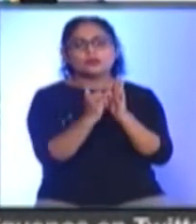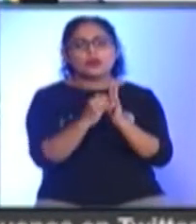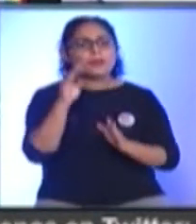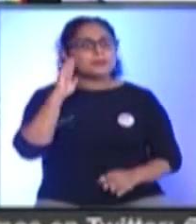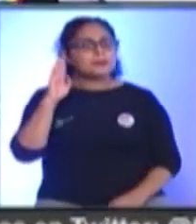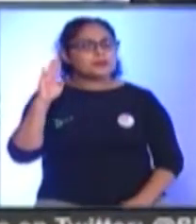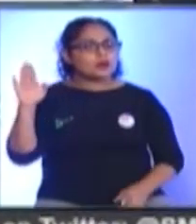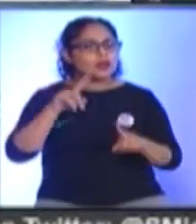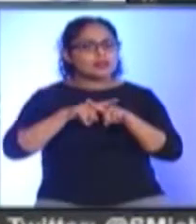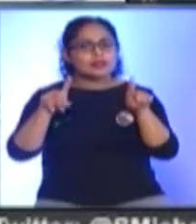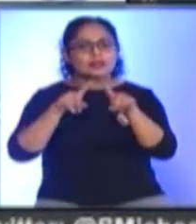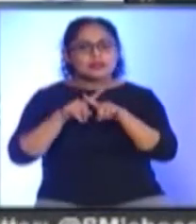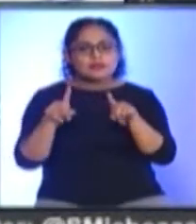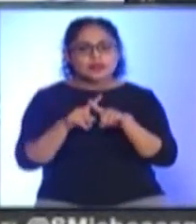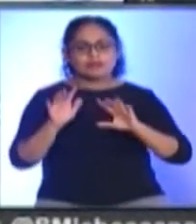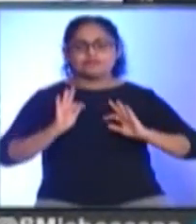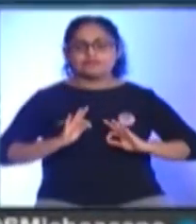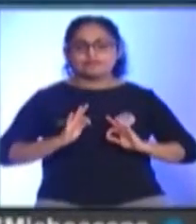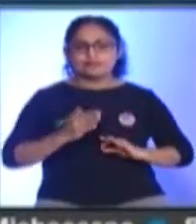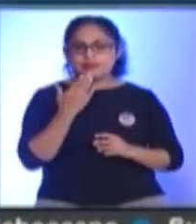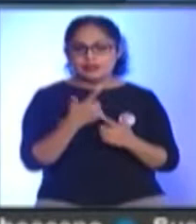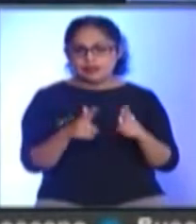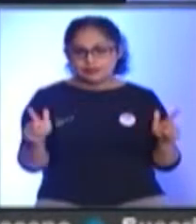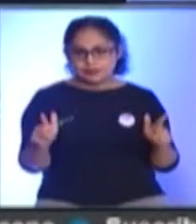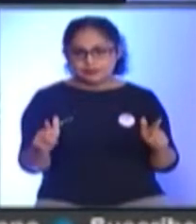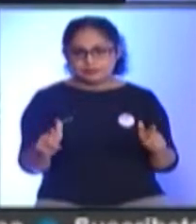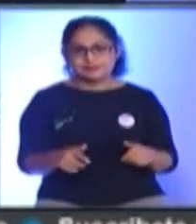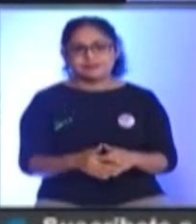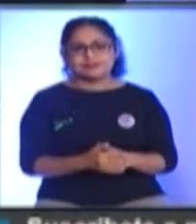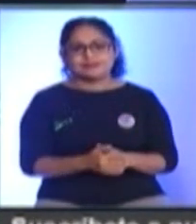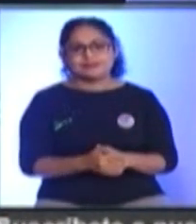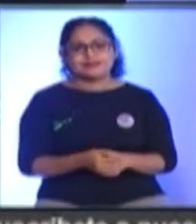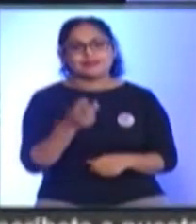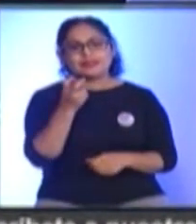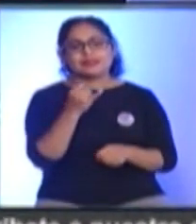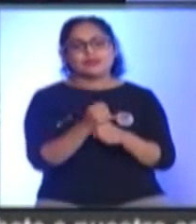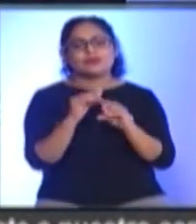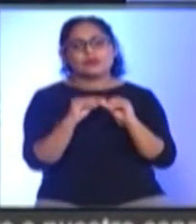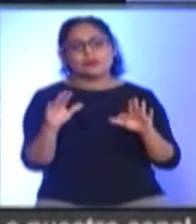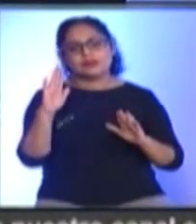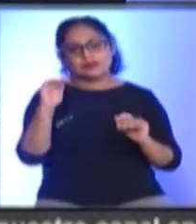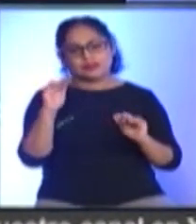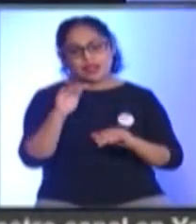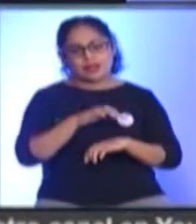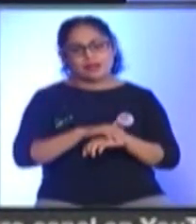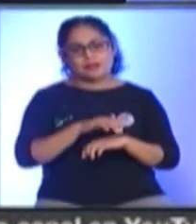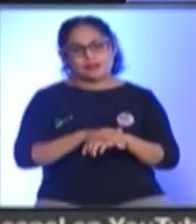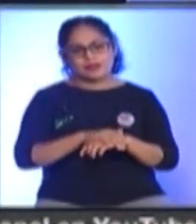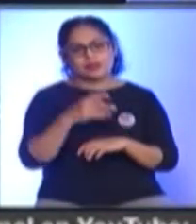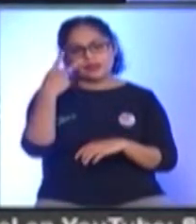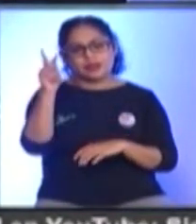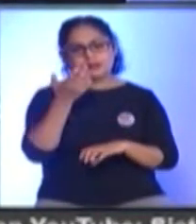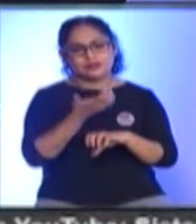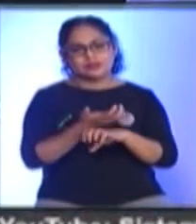Michoacán Diverso Armónico Y libre Y con esta información Nos despedimos De nuestros amigos Paisanos Que nos